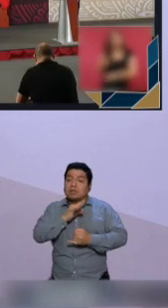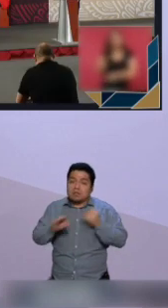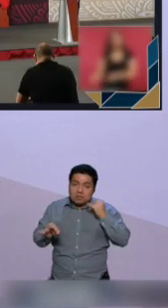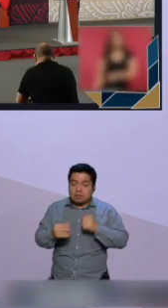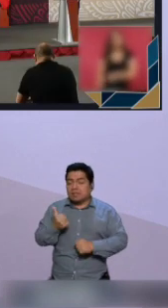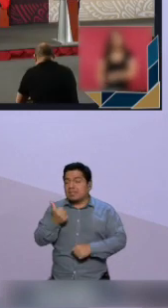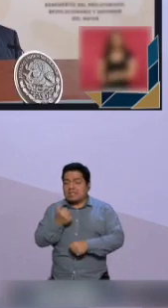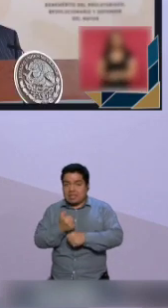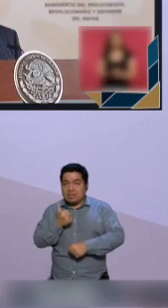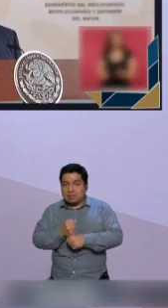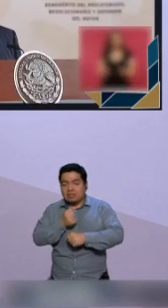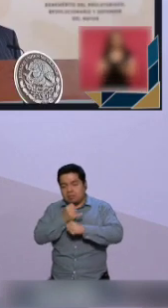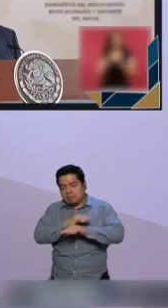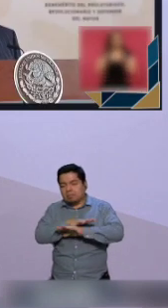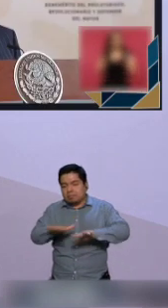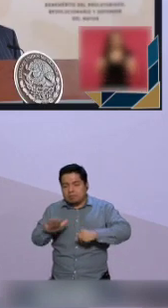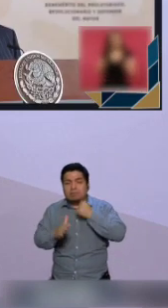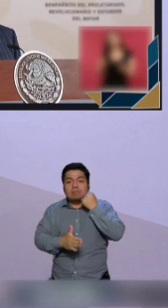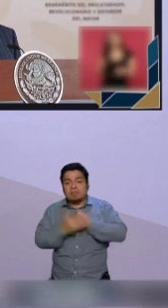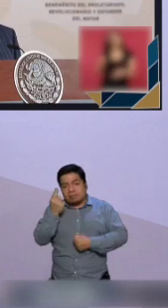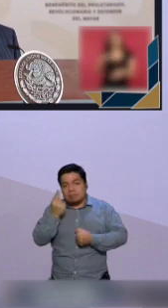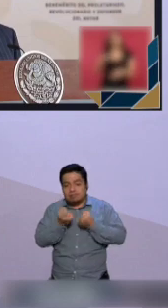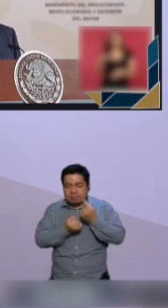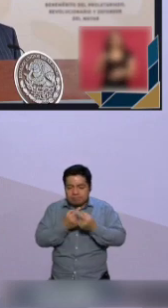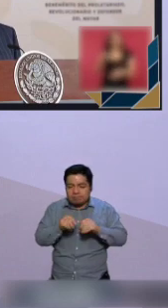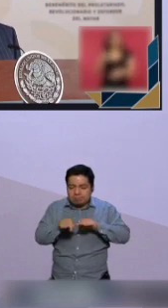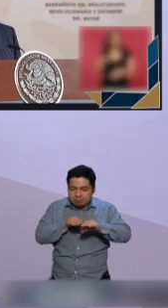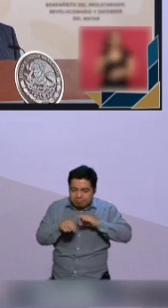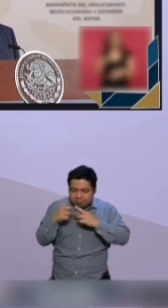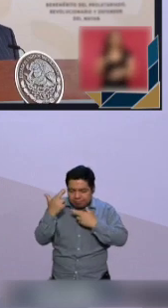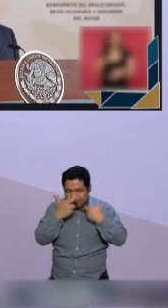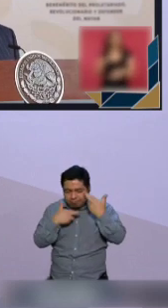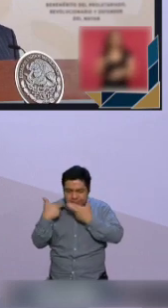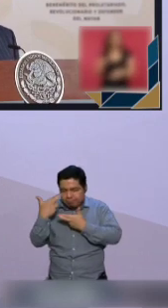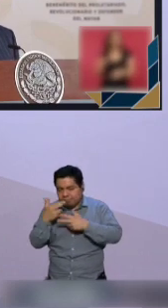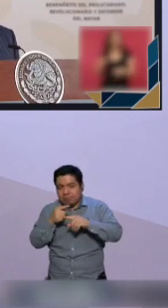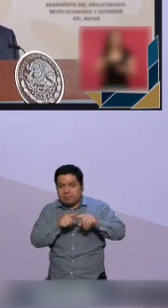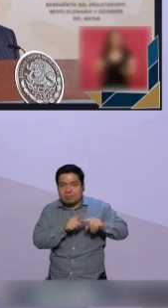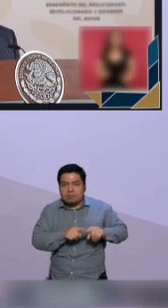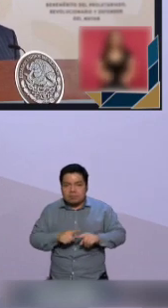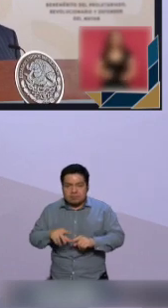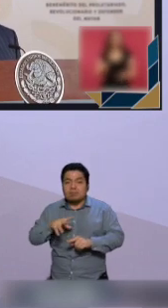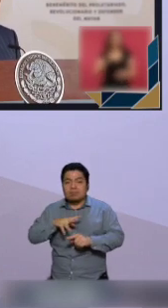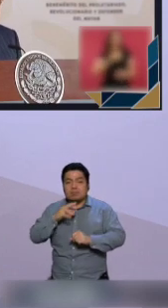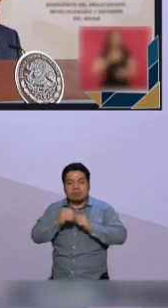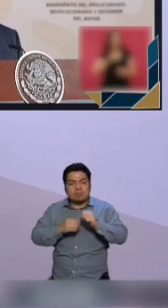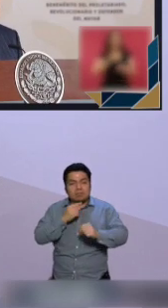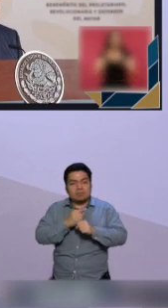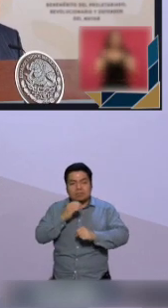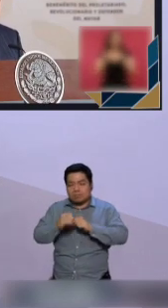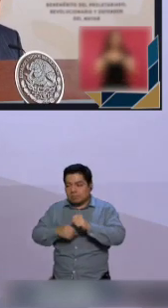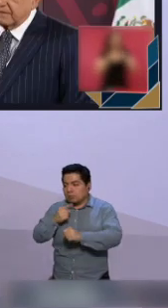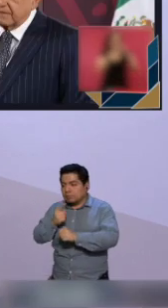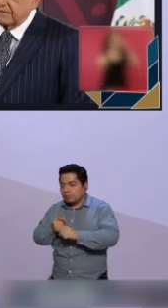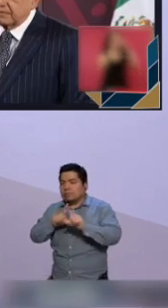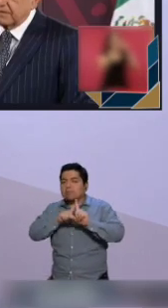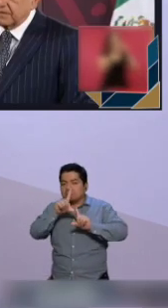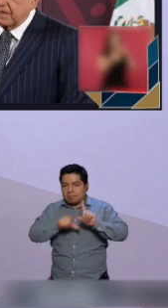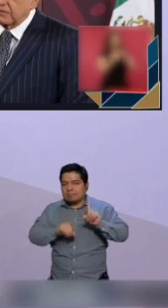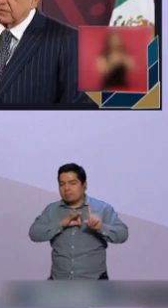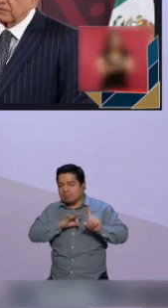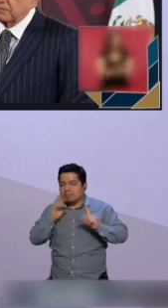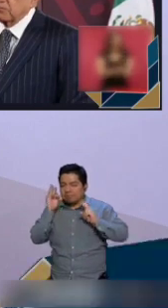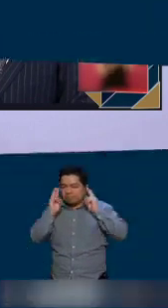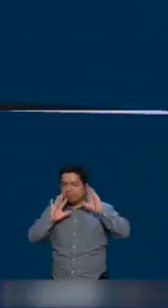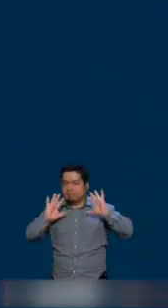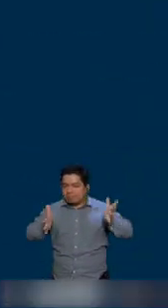informe de gobierno, ya que dijo, durante los recientes trabajos de supervisión de obras de infraestructura, ha tenido la oportunidad de visitar toda la República Mexicana.